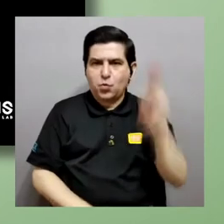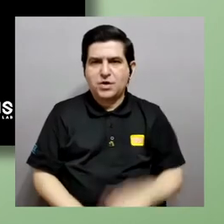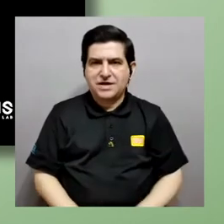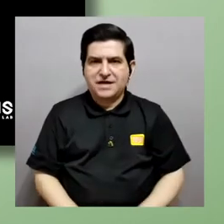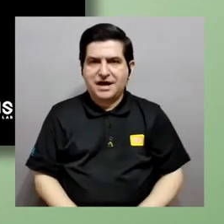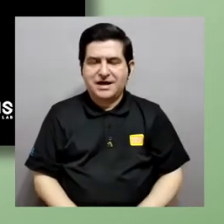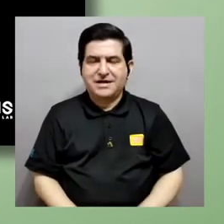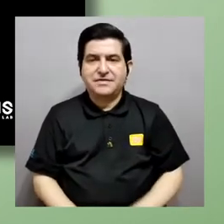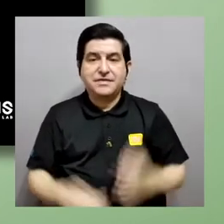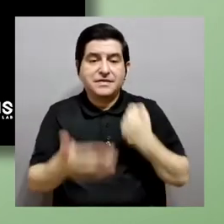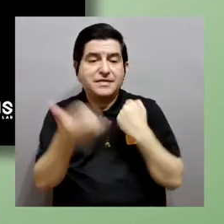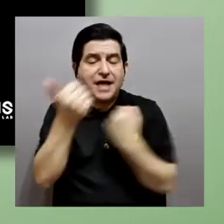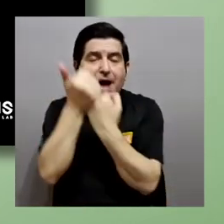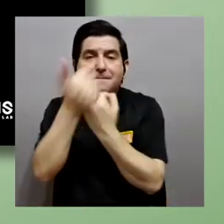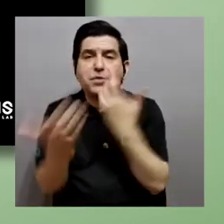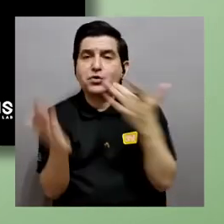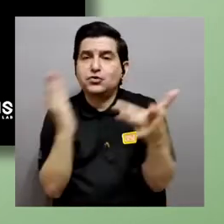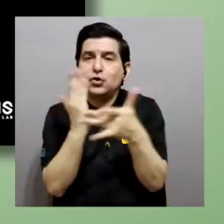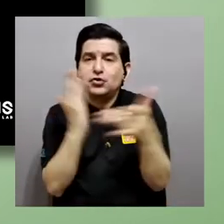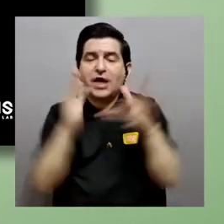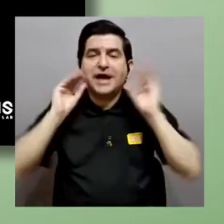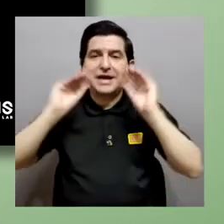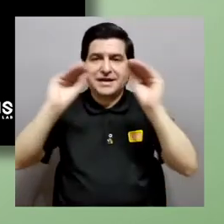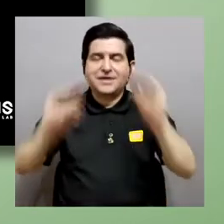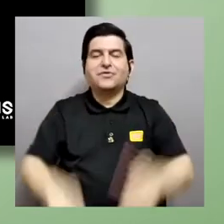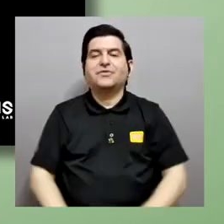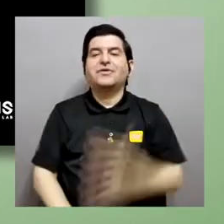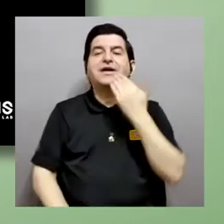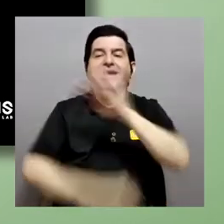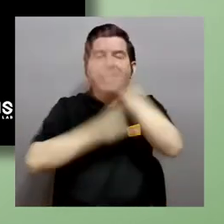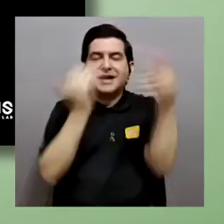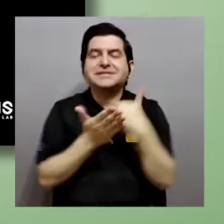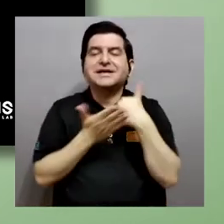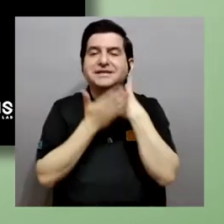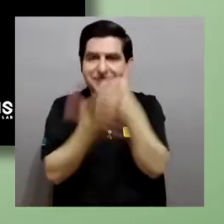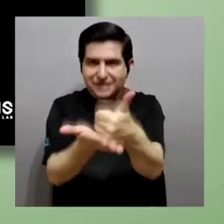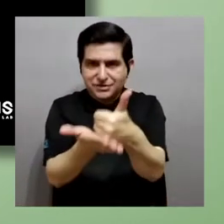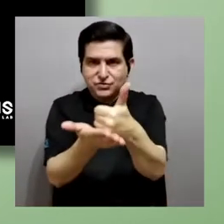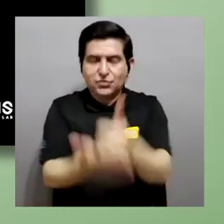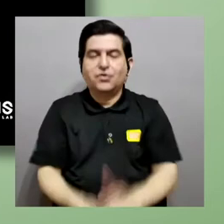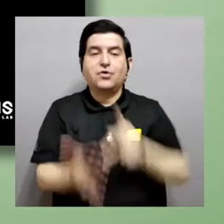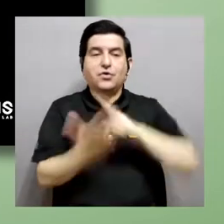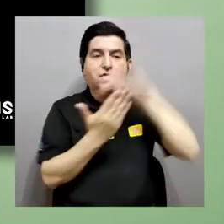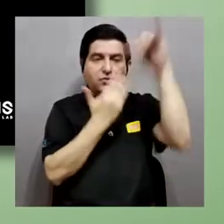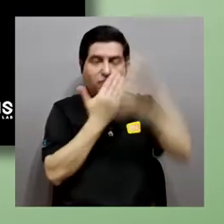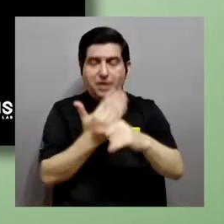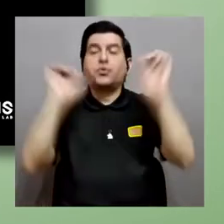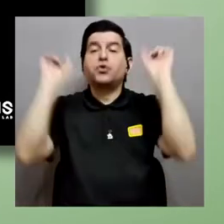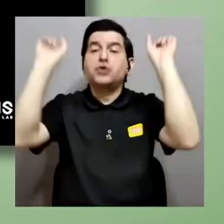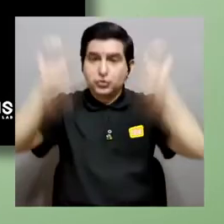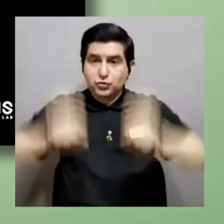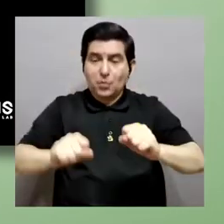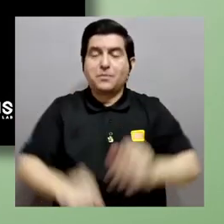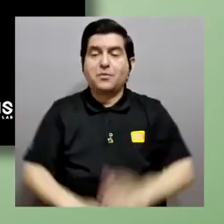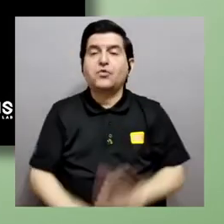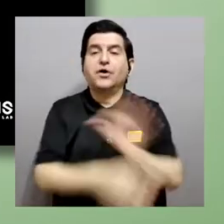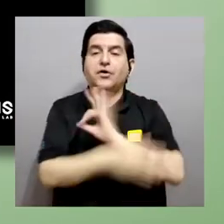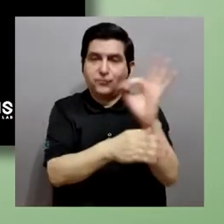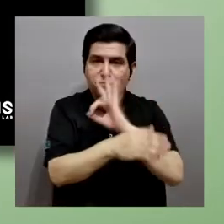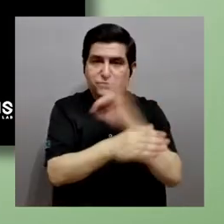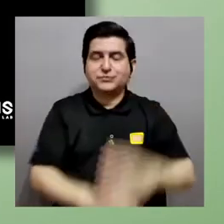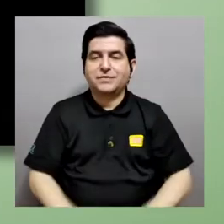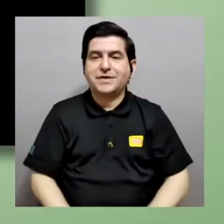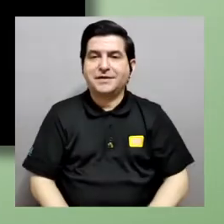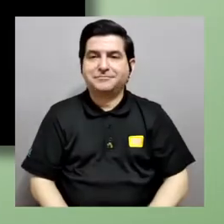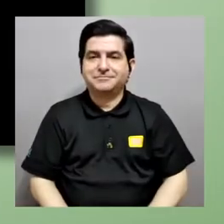técnico, académico, y básicamente gracias a toda esta colaboración es que el proyecto ha podido, digamos, funcionar. Hay algunas referencias de las